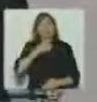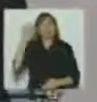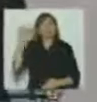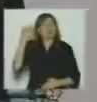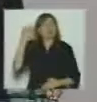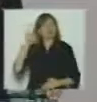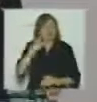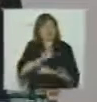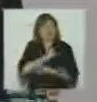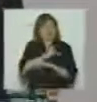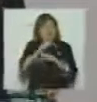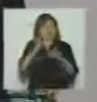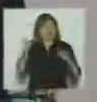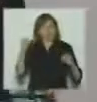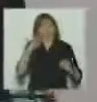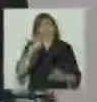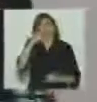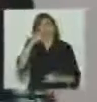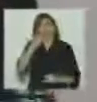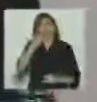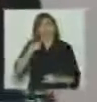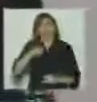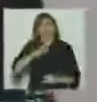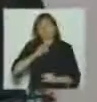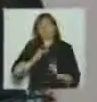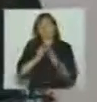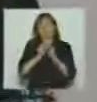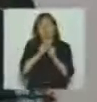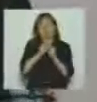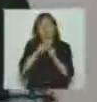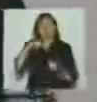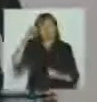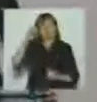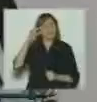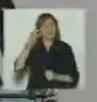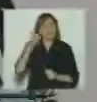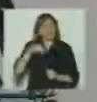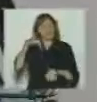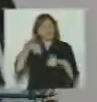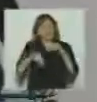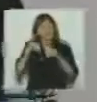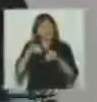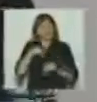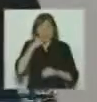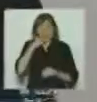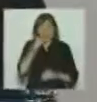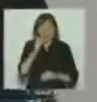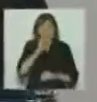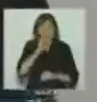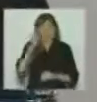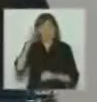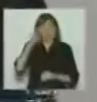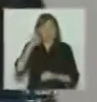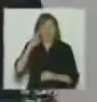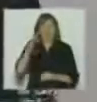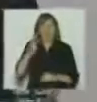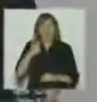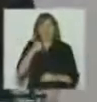cuando ratificó que no iba a acompañar al general Perón en la fórmula para las elecciones del año 52.